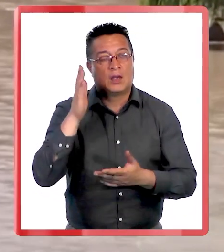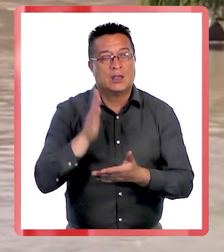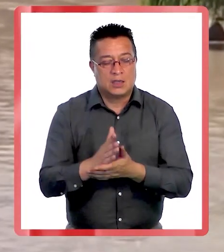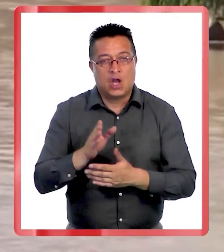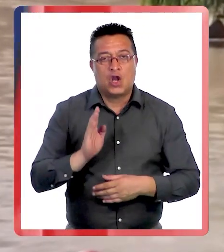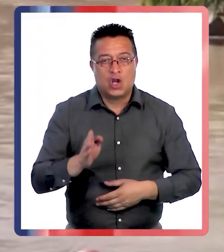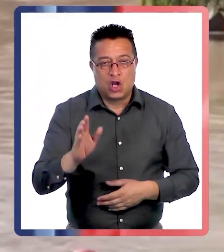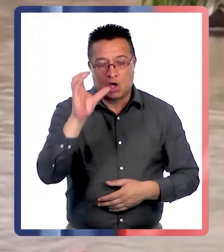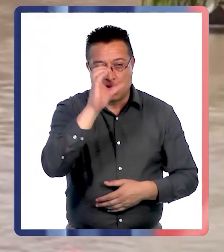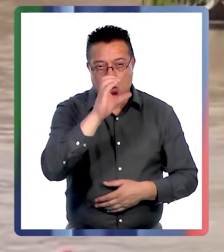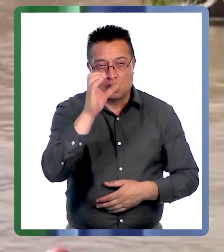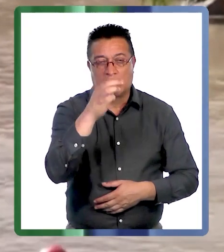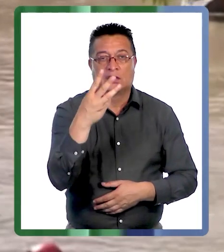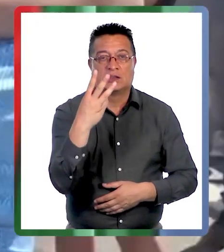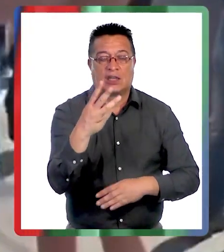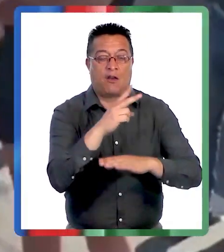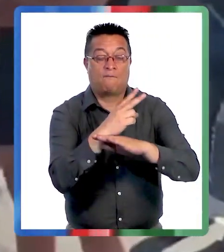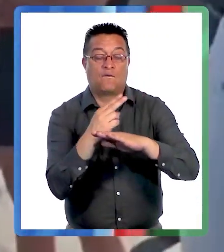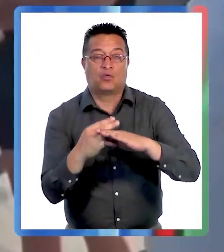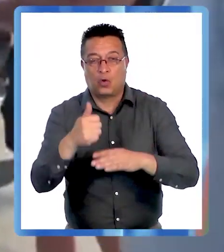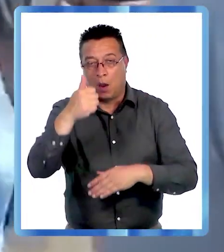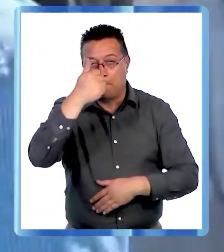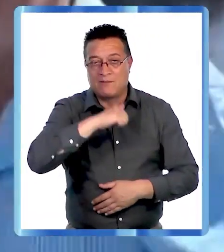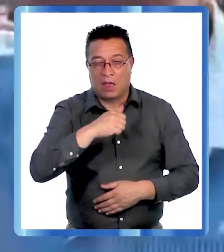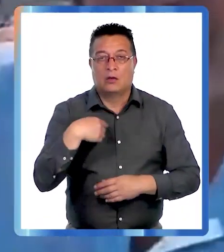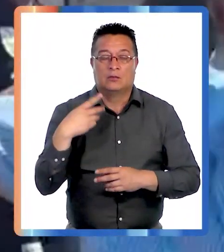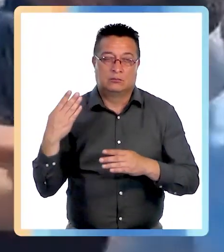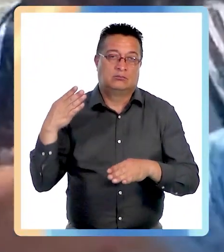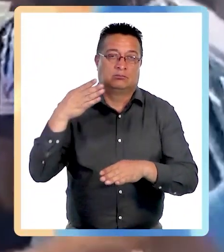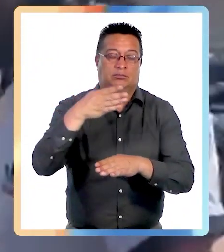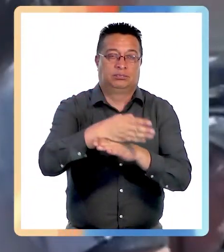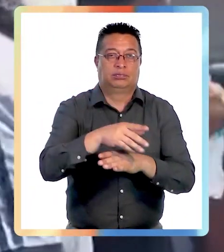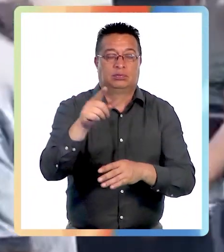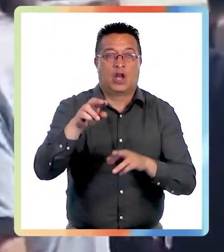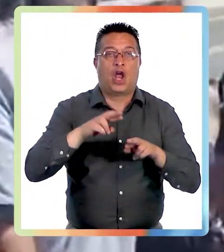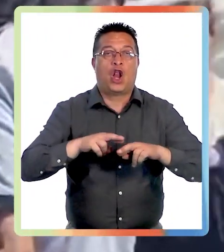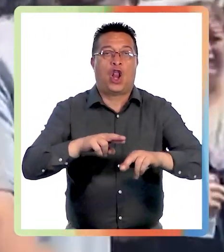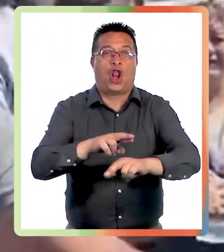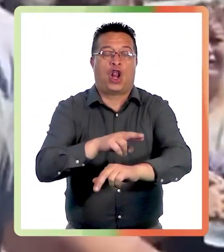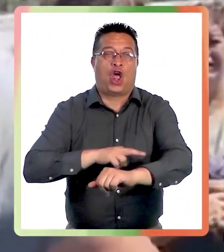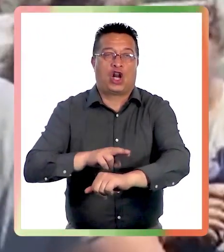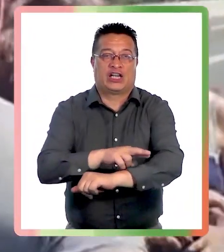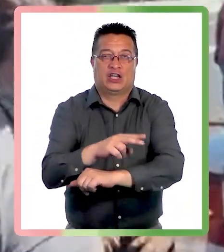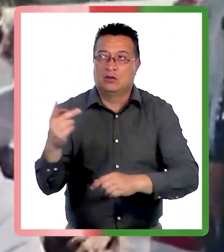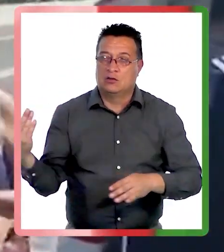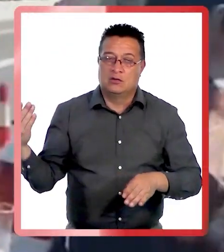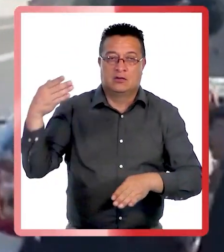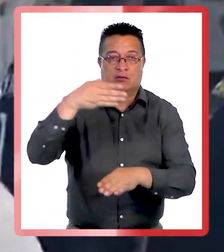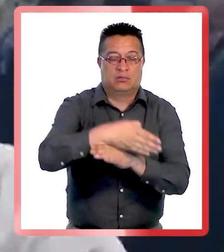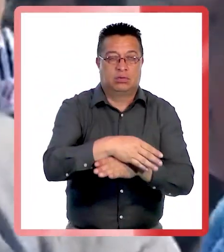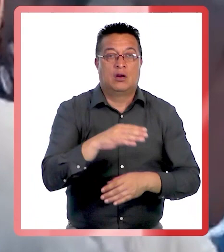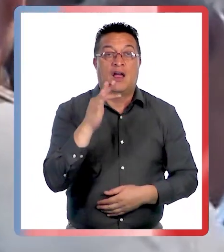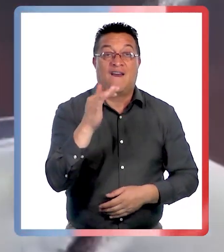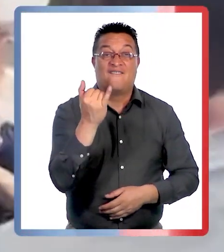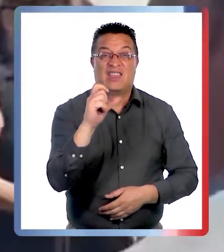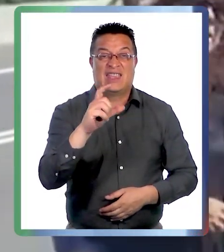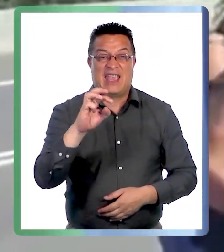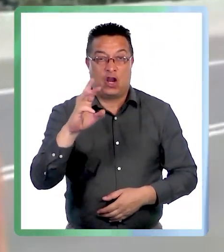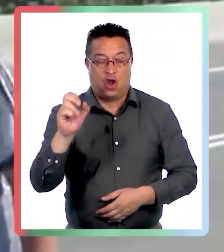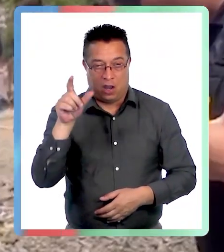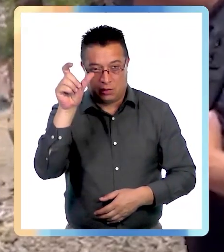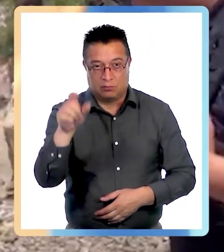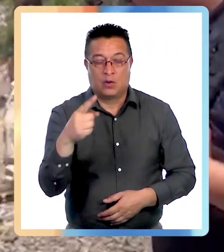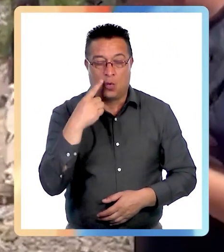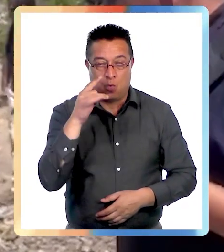Decidieron continuar con la ayuda de tres buzos privados que viajaron desde la región de los ríos. Luego que Claudio Figueroa,